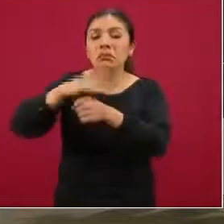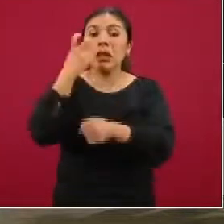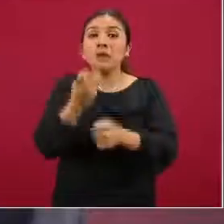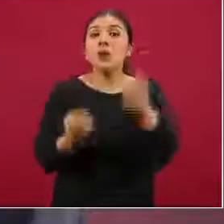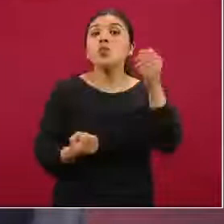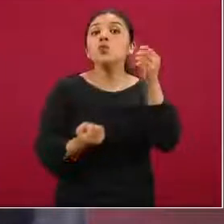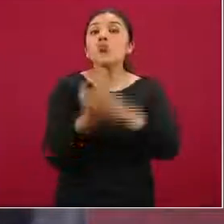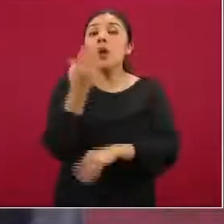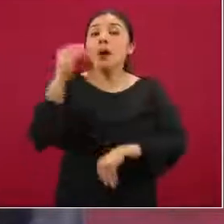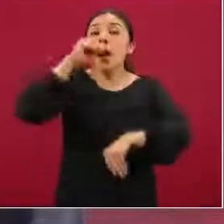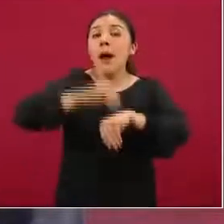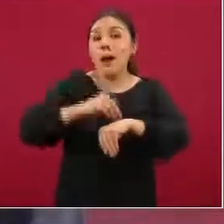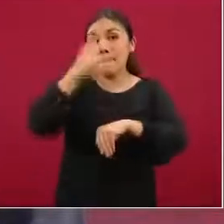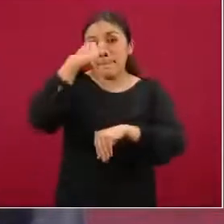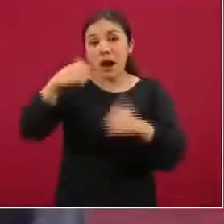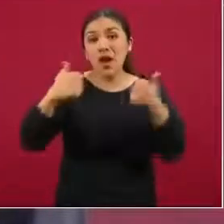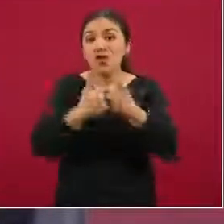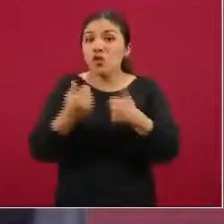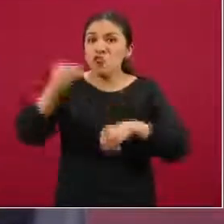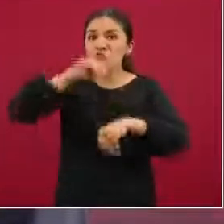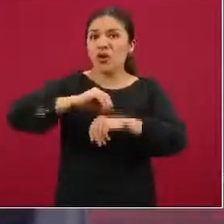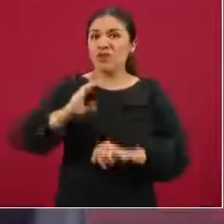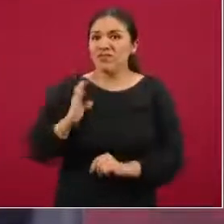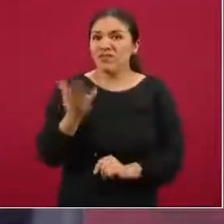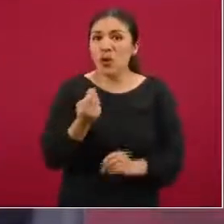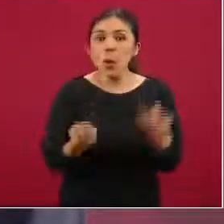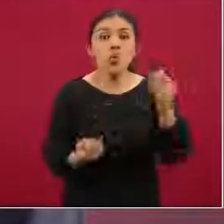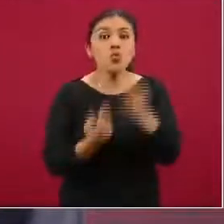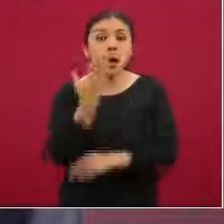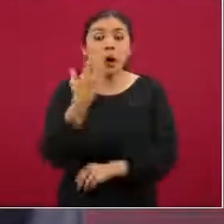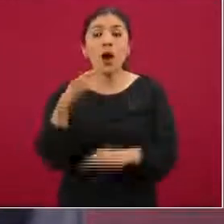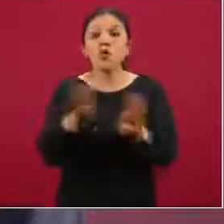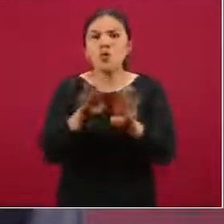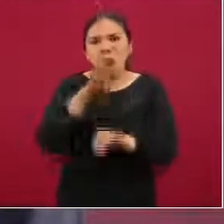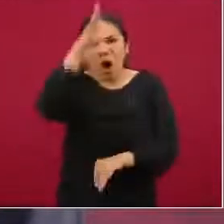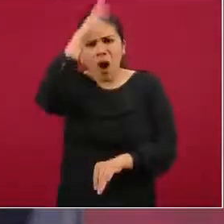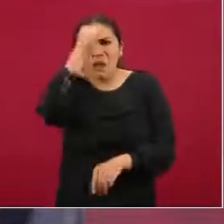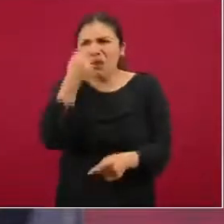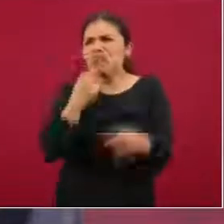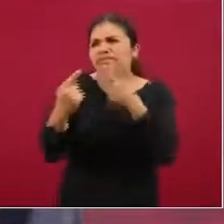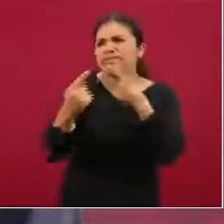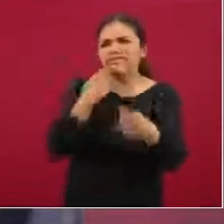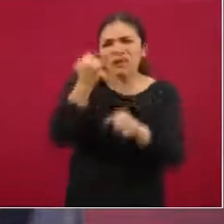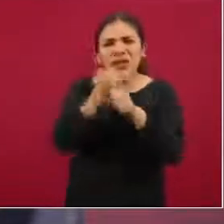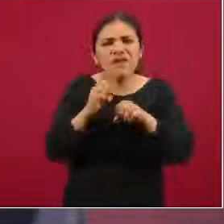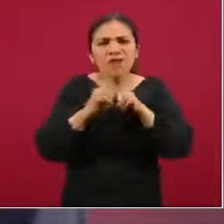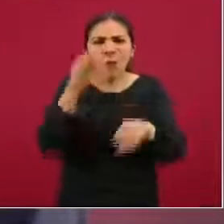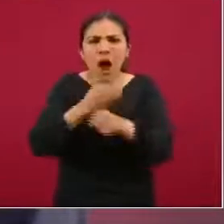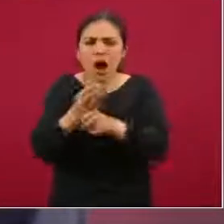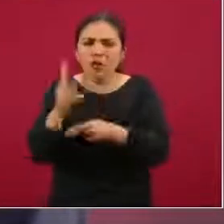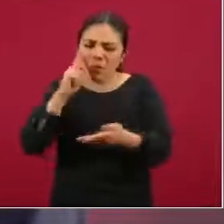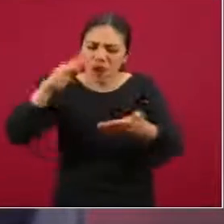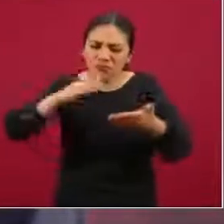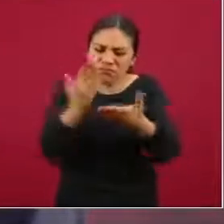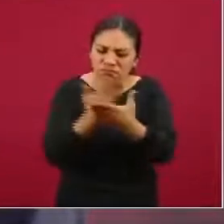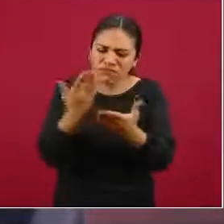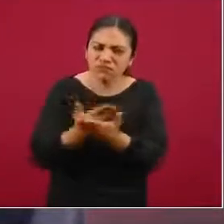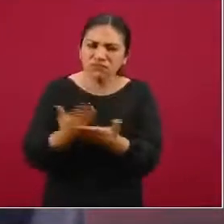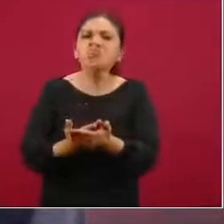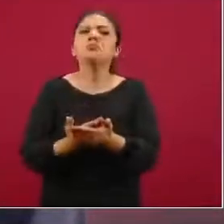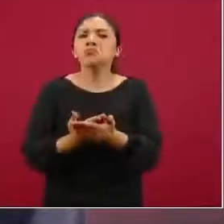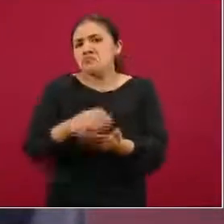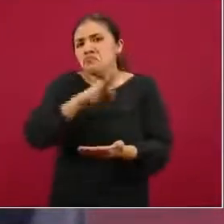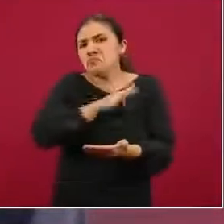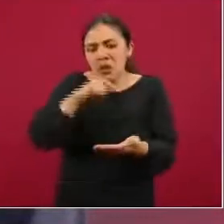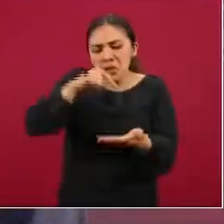nuevo elemento tecnológico que de acuerdo a la información disponible hasta el momento, sugiere que puede